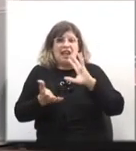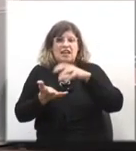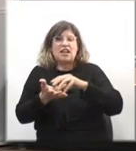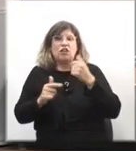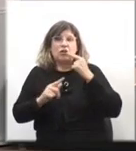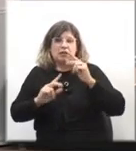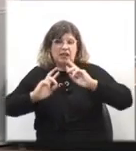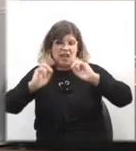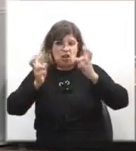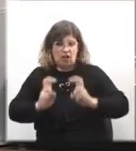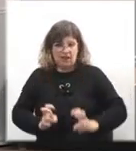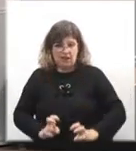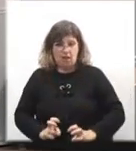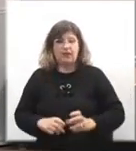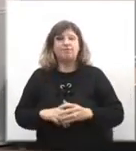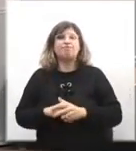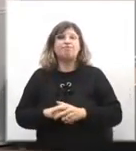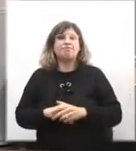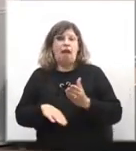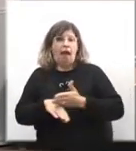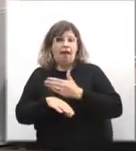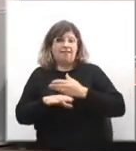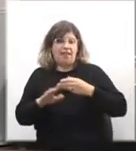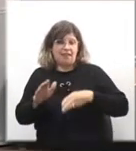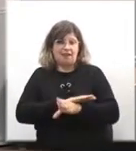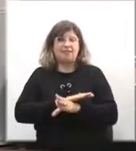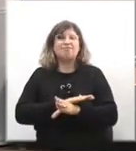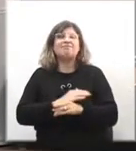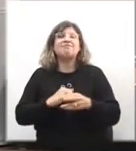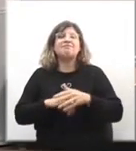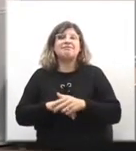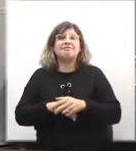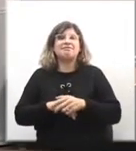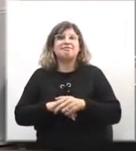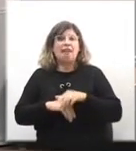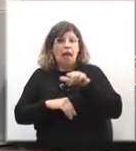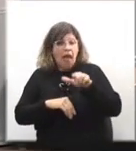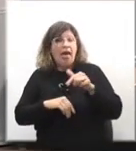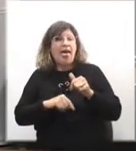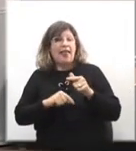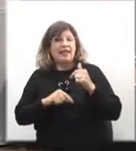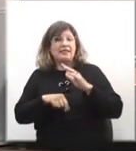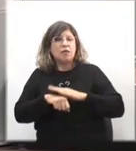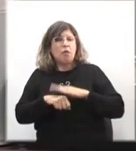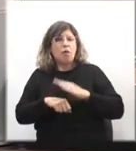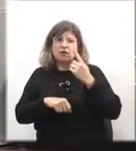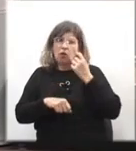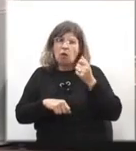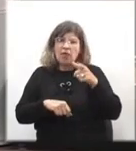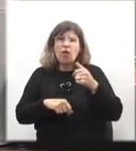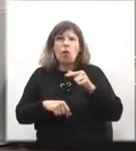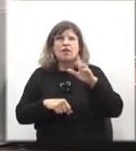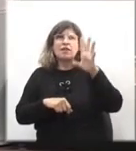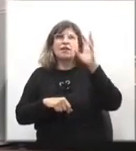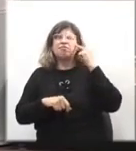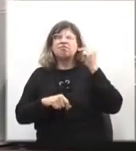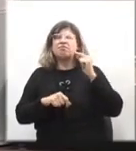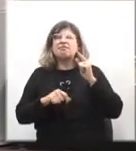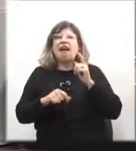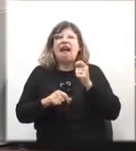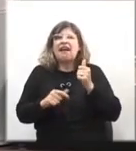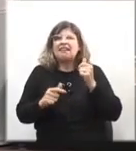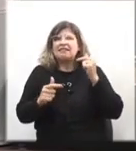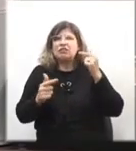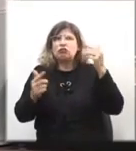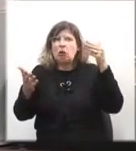revisaba, previo a entrar. En ese instante me di cuenta de que ese recuerdo semi-bloqueado que